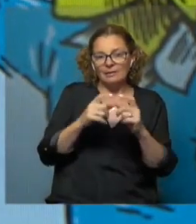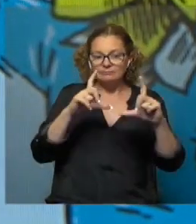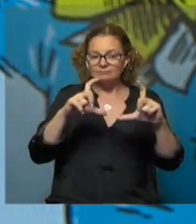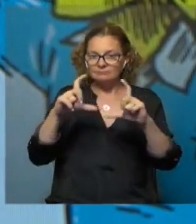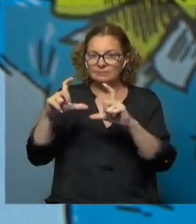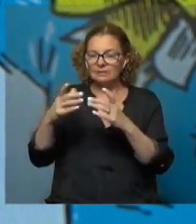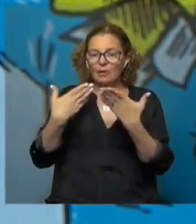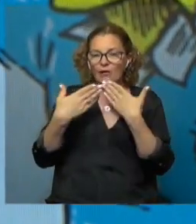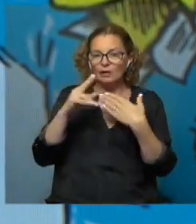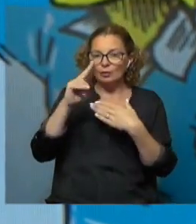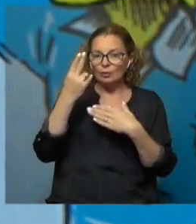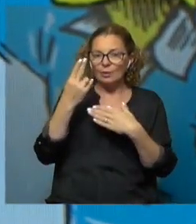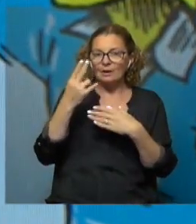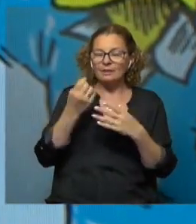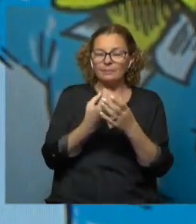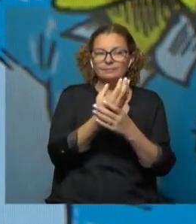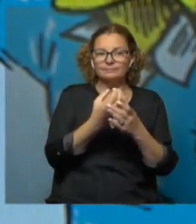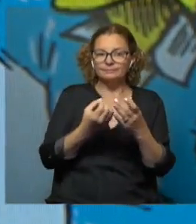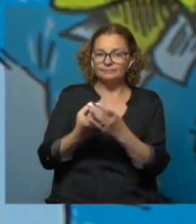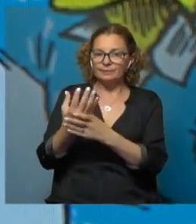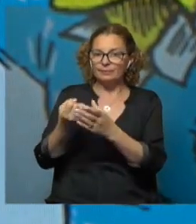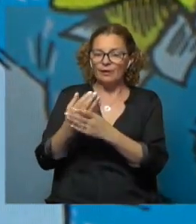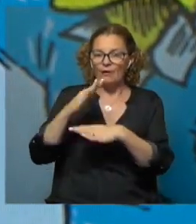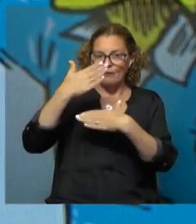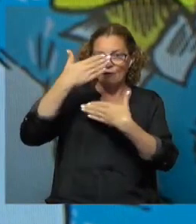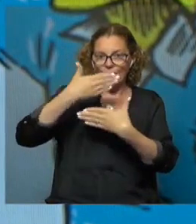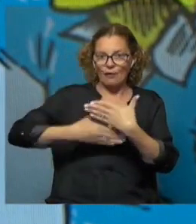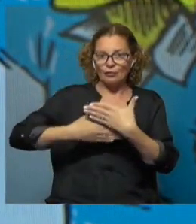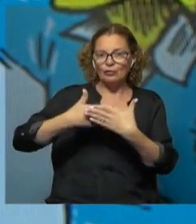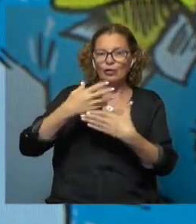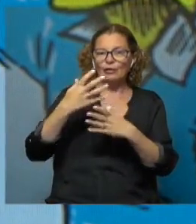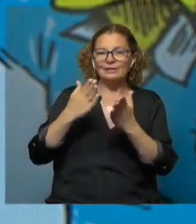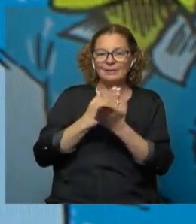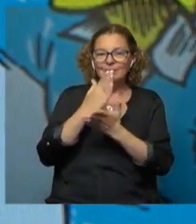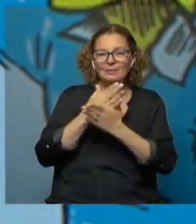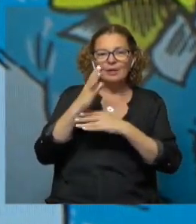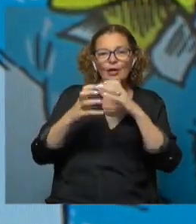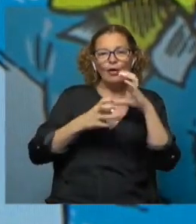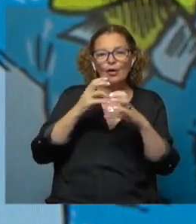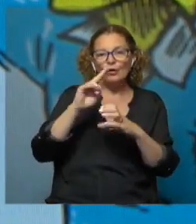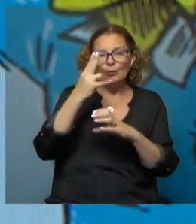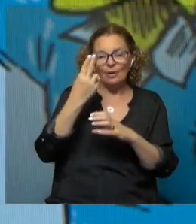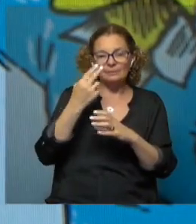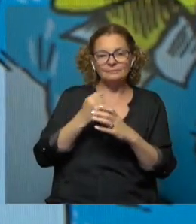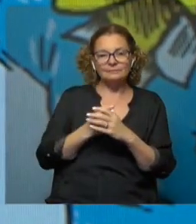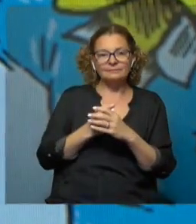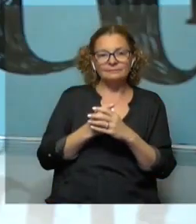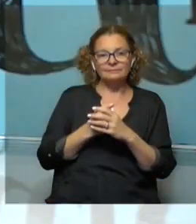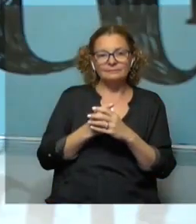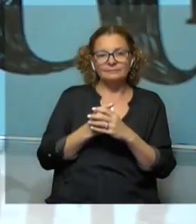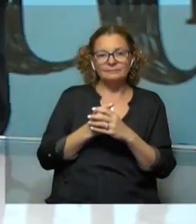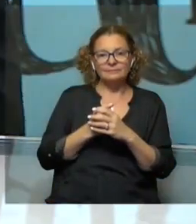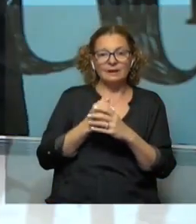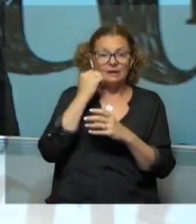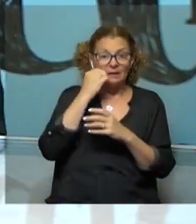hablando de Uruguay y usar que aparezcan de fondo siempre los colores del uruguayo. Entonces, hay dos albedades, el